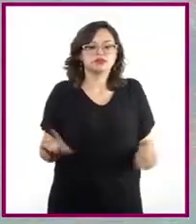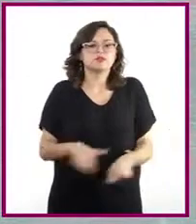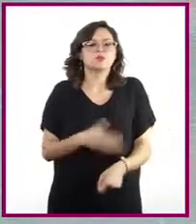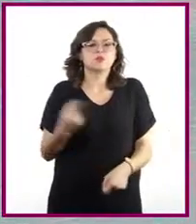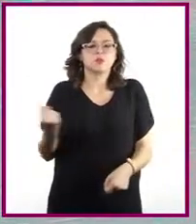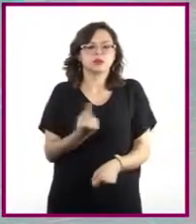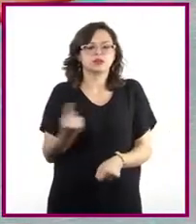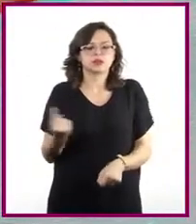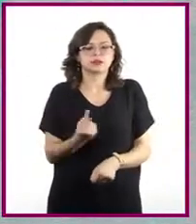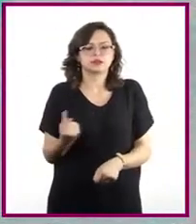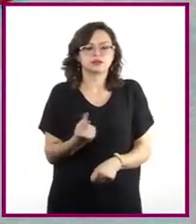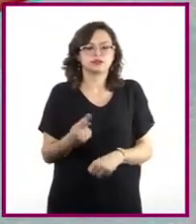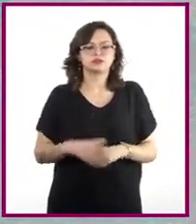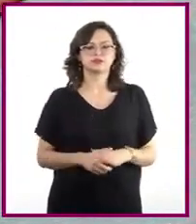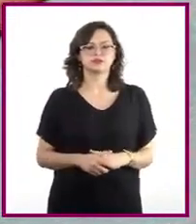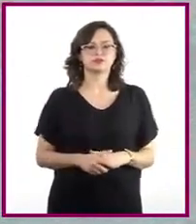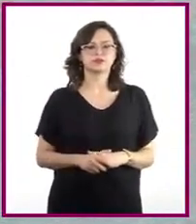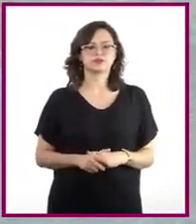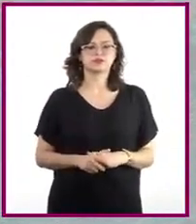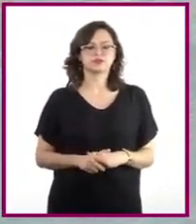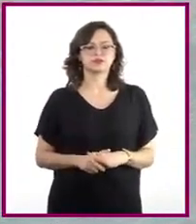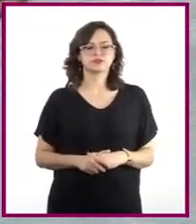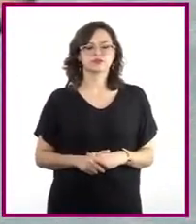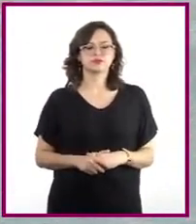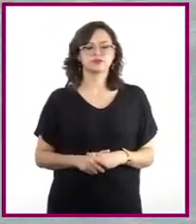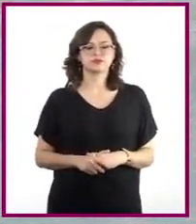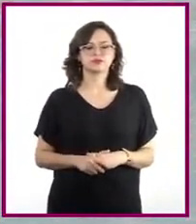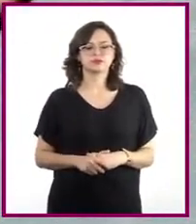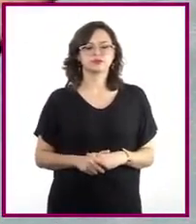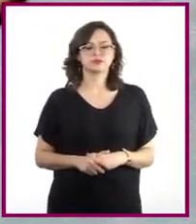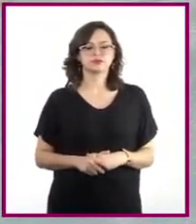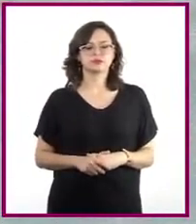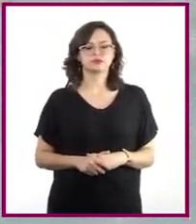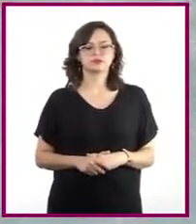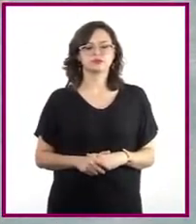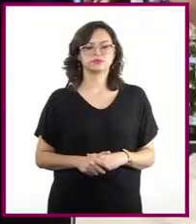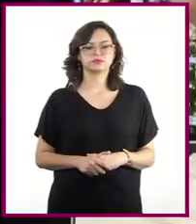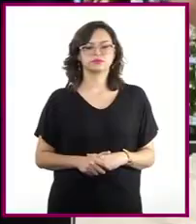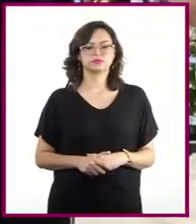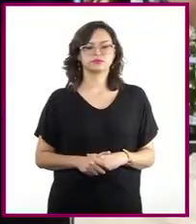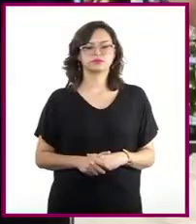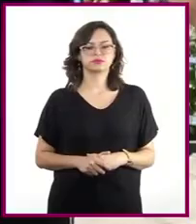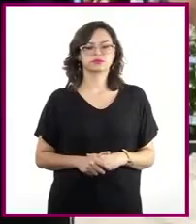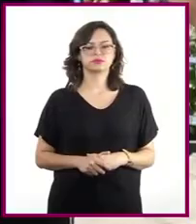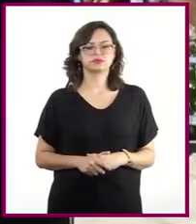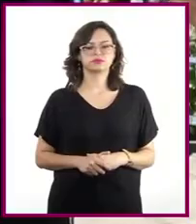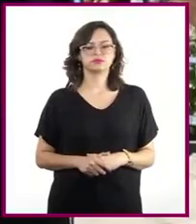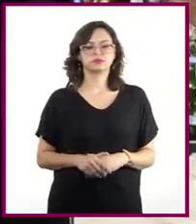¿Qué hace que sus manos sean diferentes o iguales a las suyas? Él tiene una cicatriz.